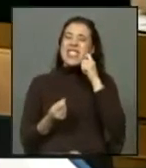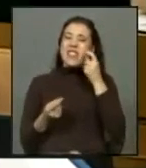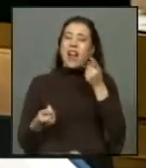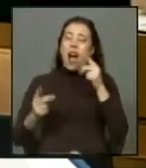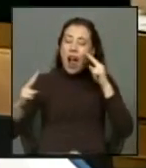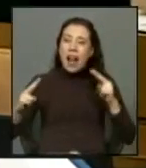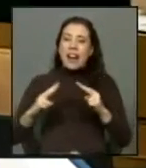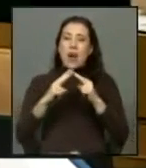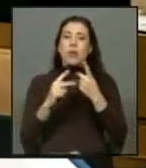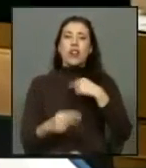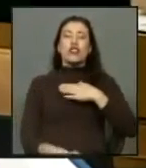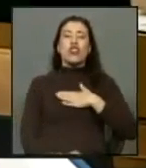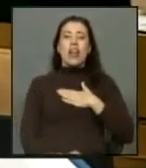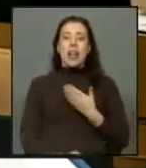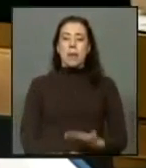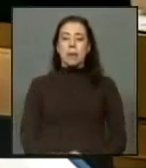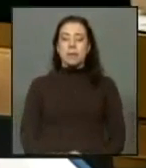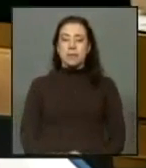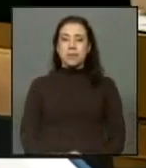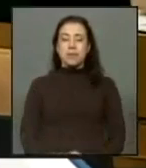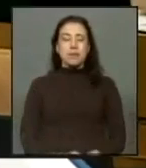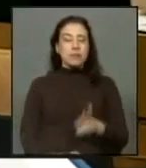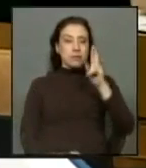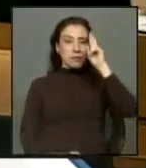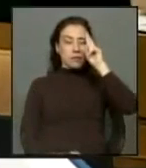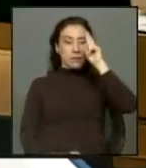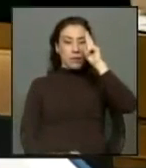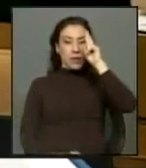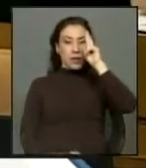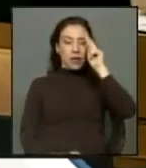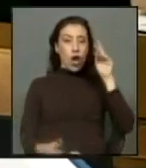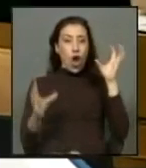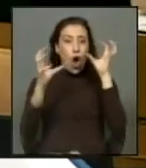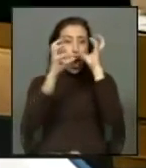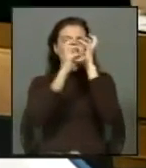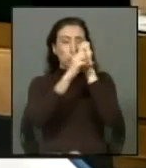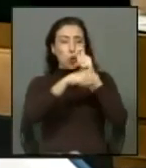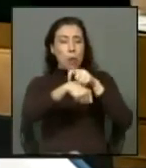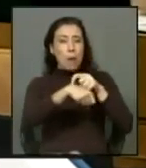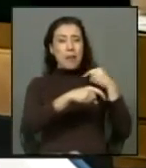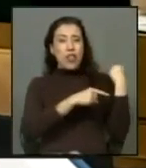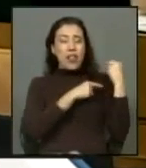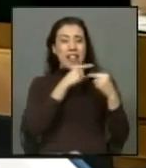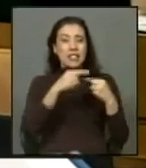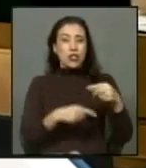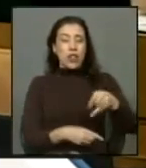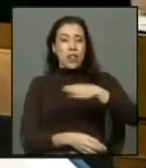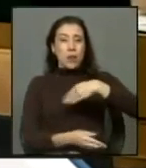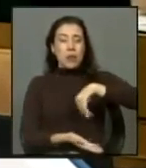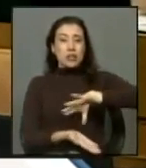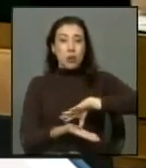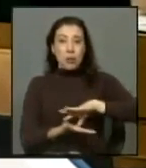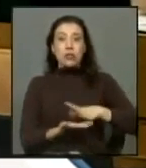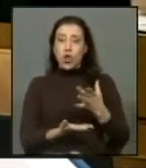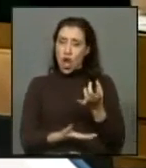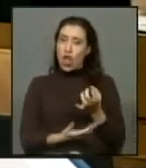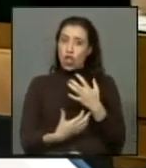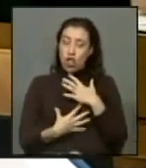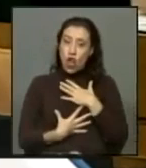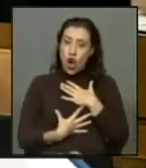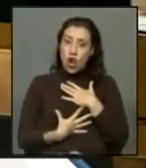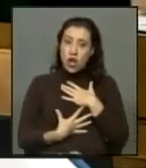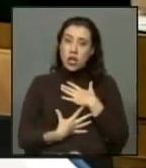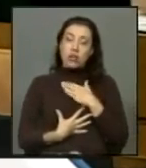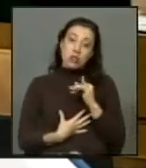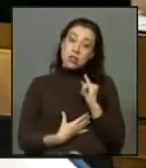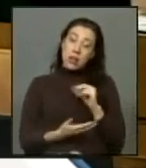queremos tanto recordar este oscuro capítulo de la historia de nuestro país que es doloroso es